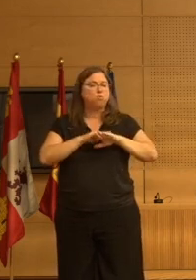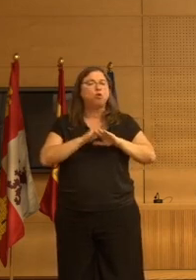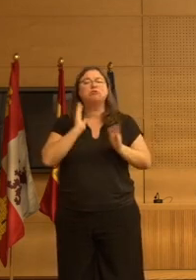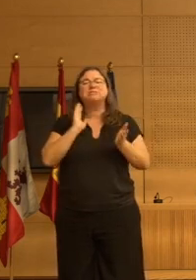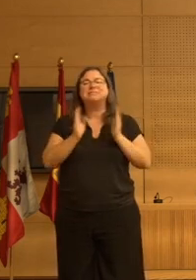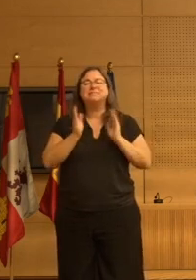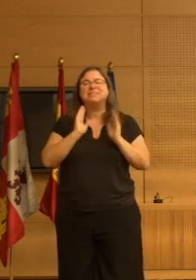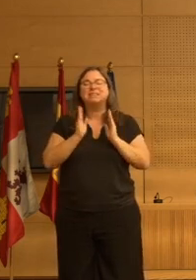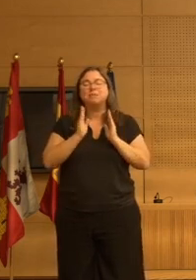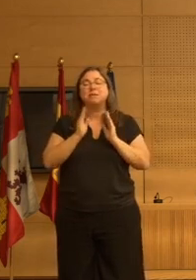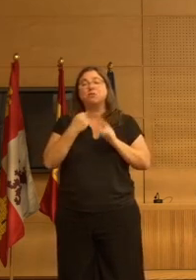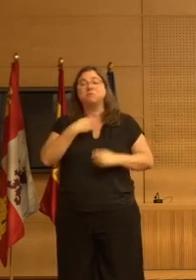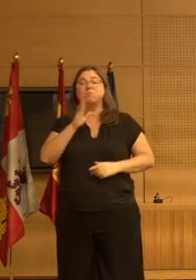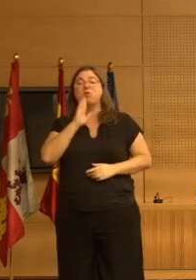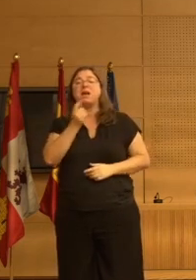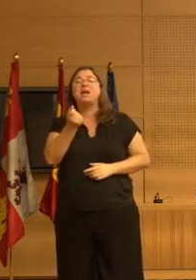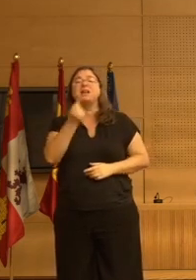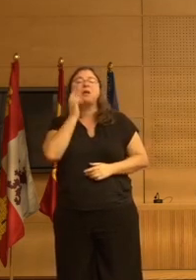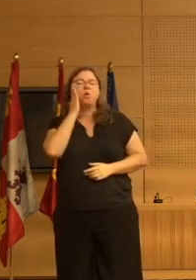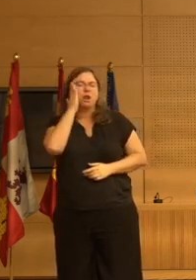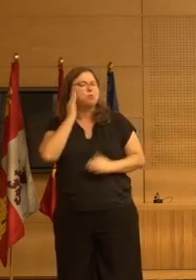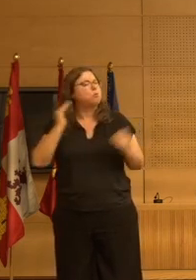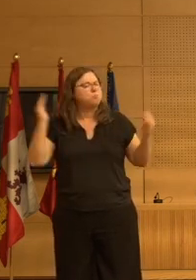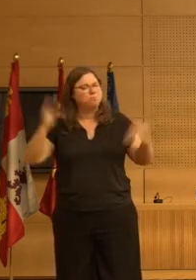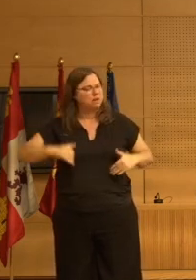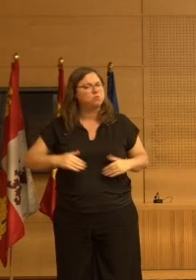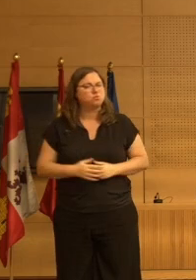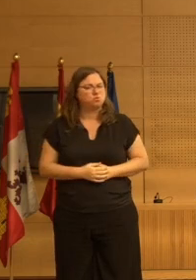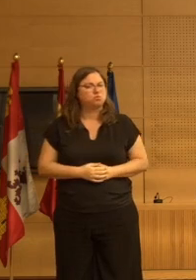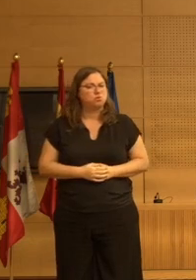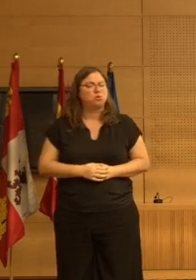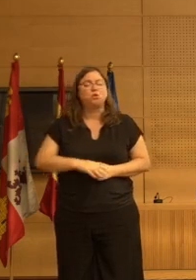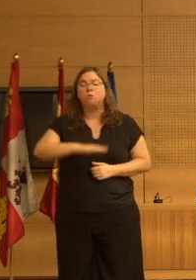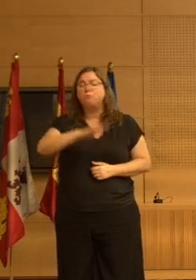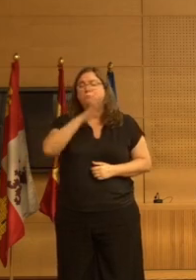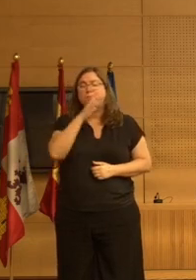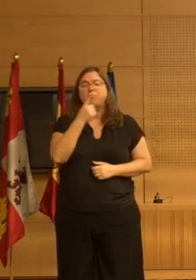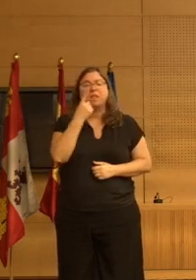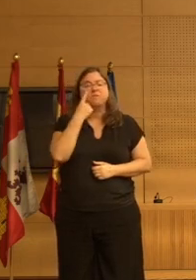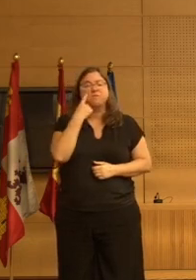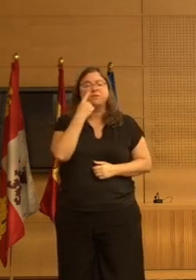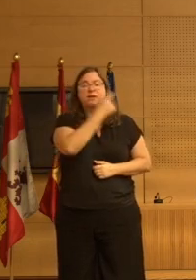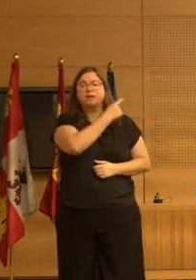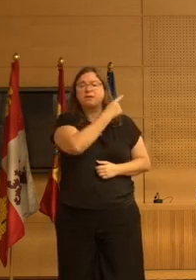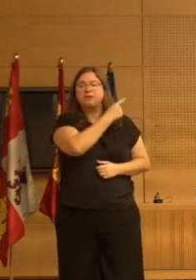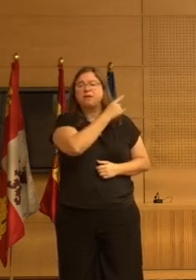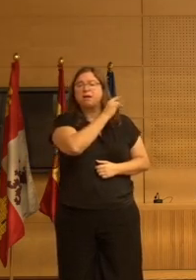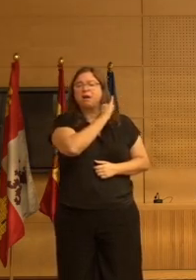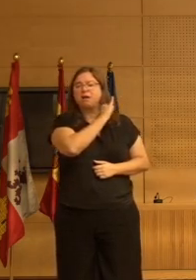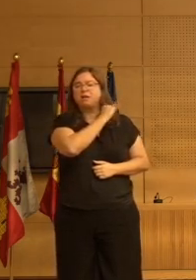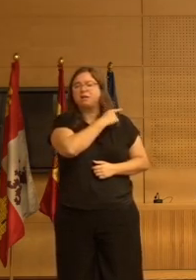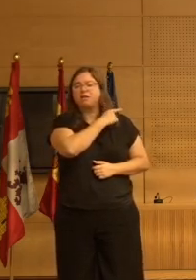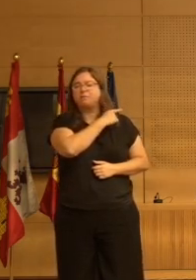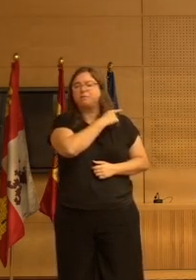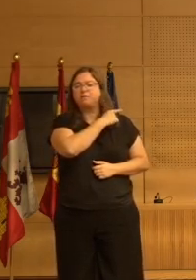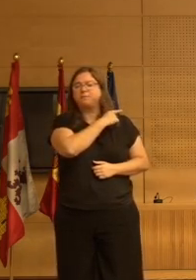tratamiento con neuroelépticos. Sí, pues fíjense aquí tendríamos los